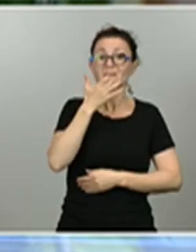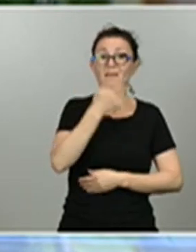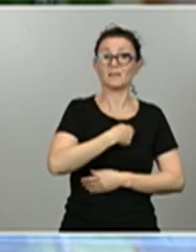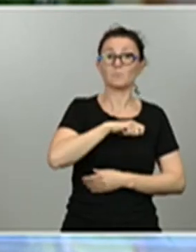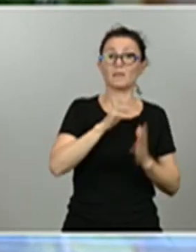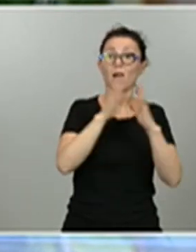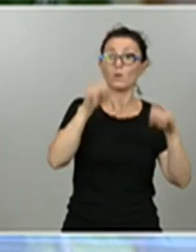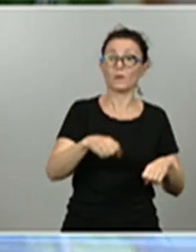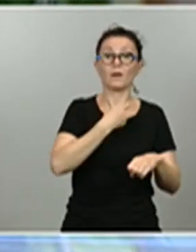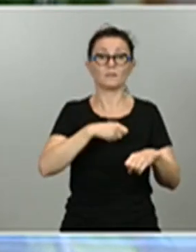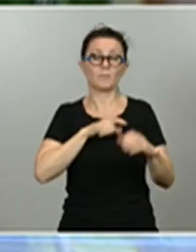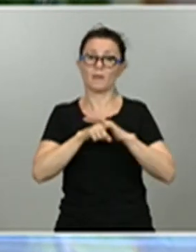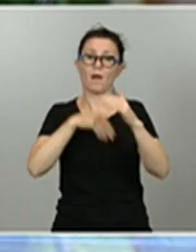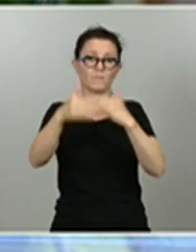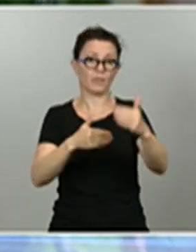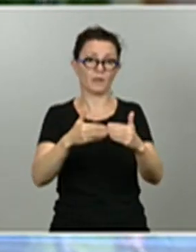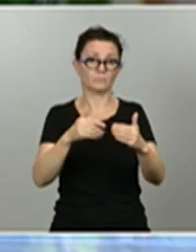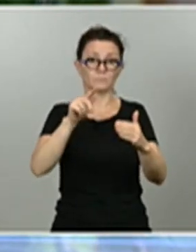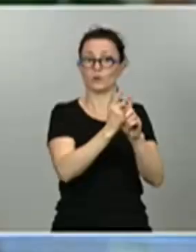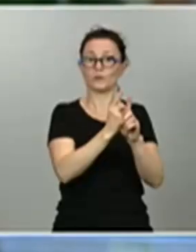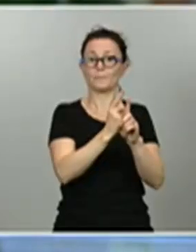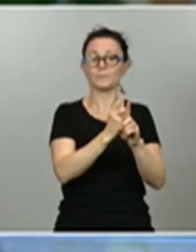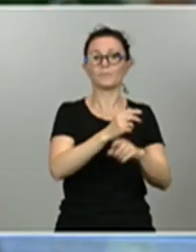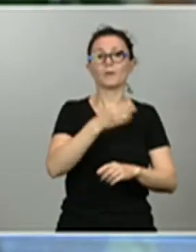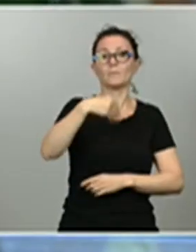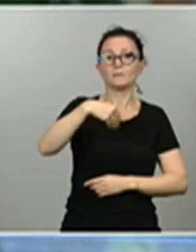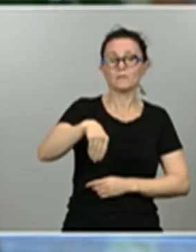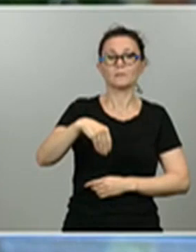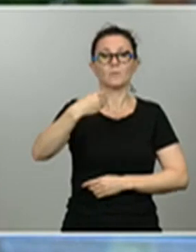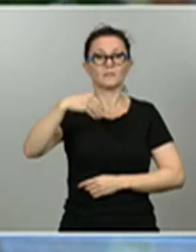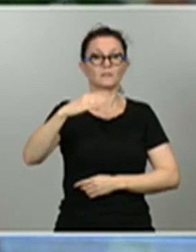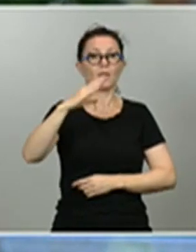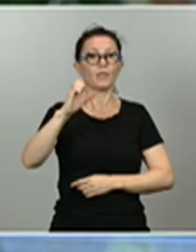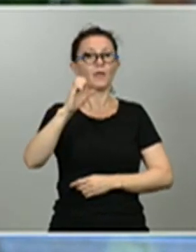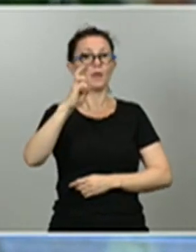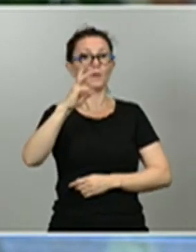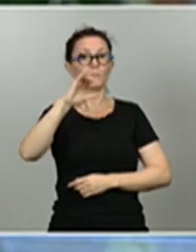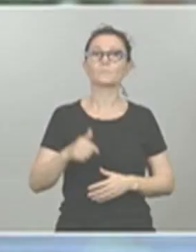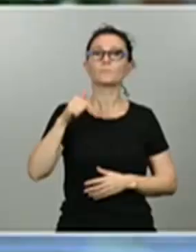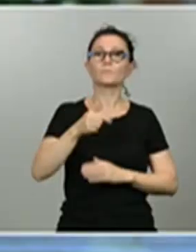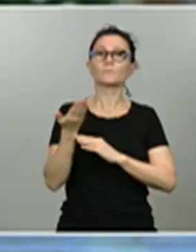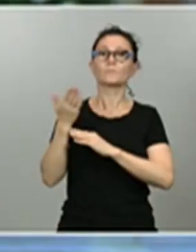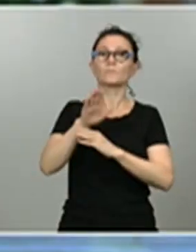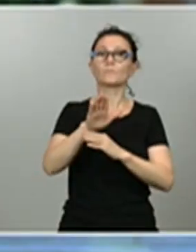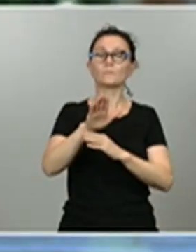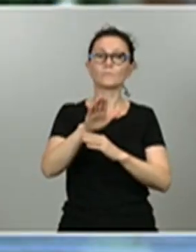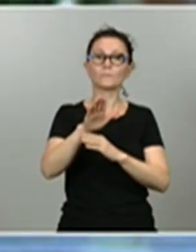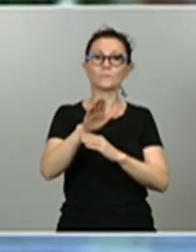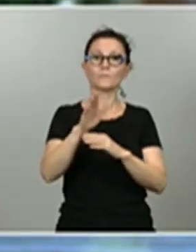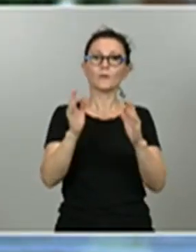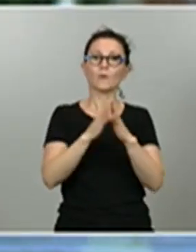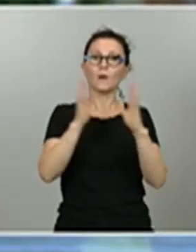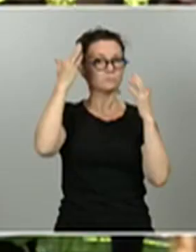acuerda, España gana en confianza y en el futuro. Desde luego estamos para sumar, vamos a seguir en ello. Más que un acuerdo,